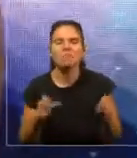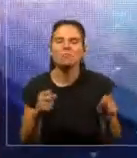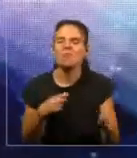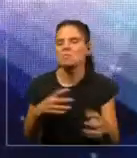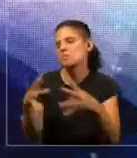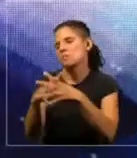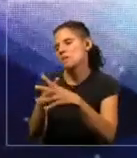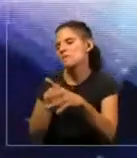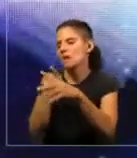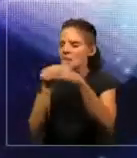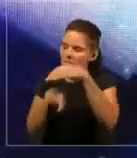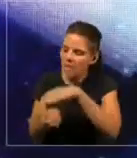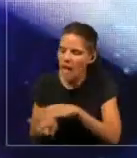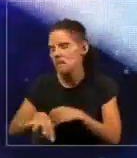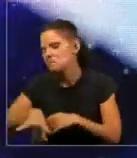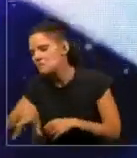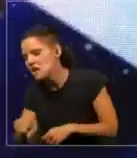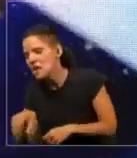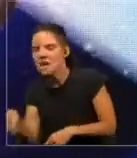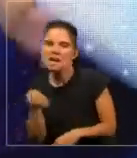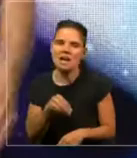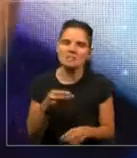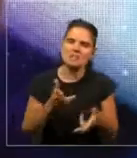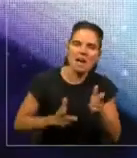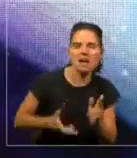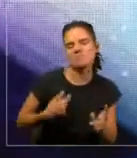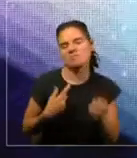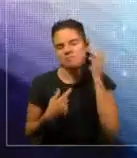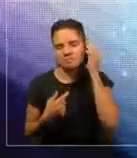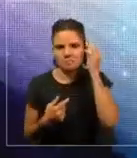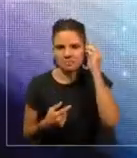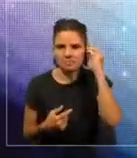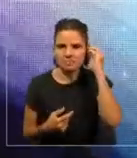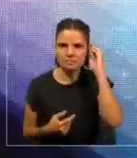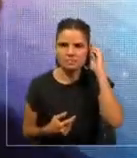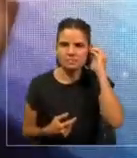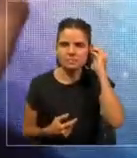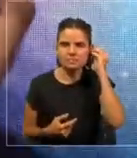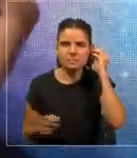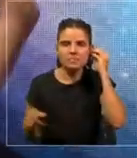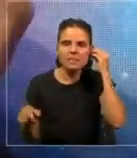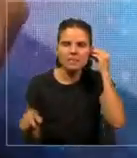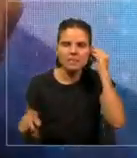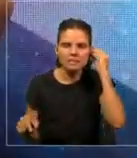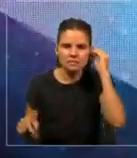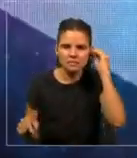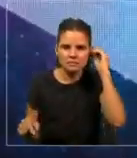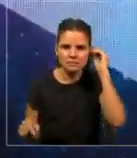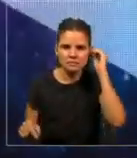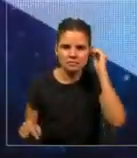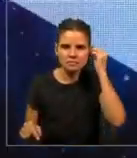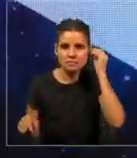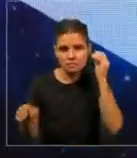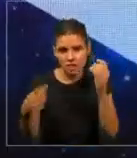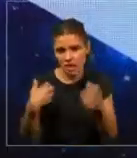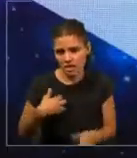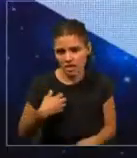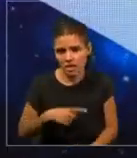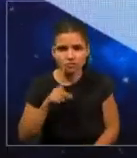un par de cartuchos, robarlos en Estados Unidos, tiene más control. Bueno, puede ser. Pero bueno, el asunto es que Argentina tiene capacidad nuclear.